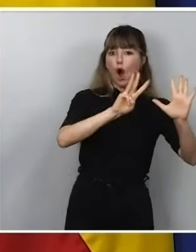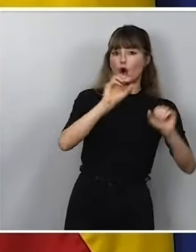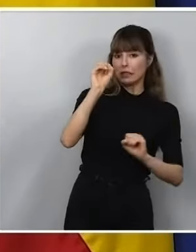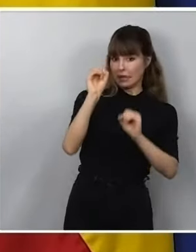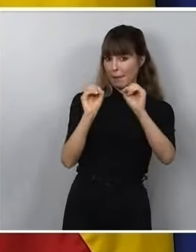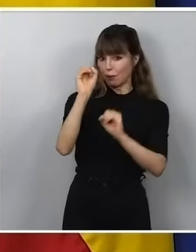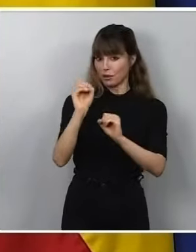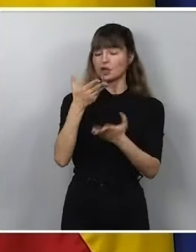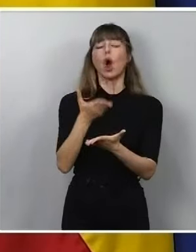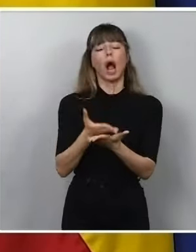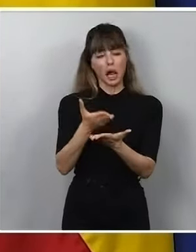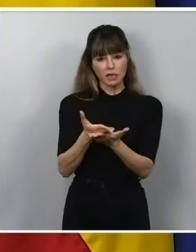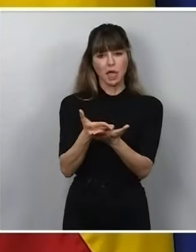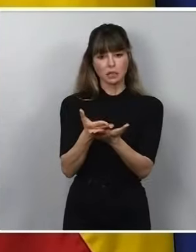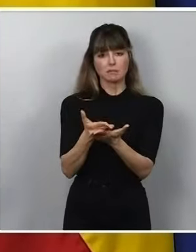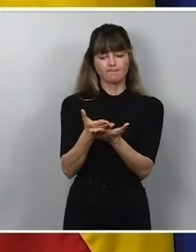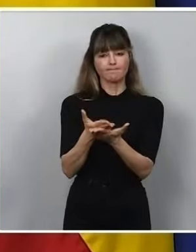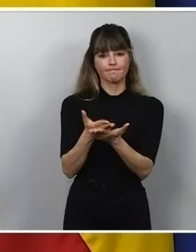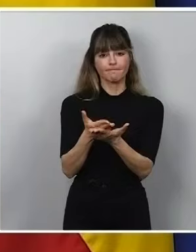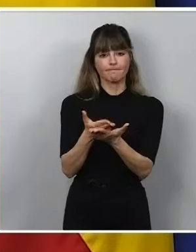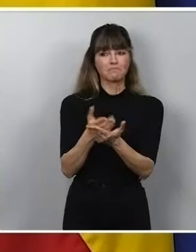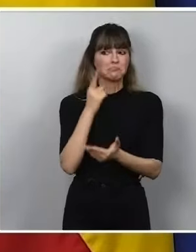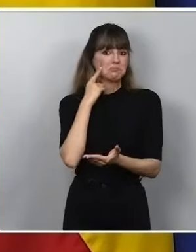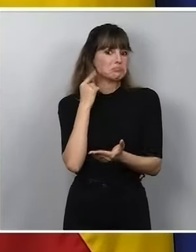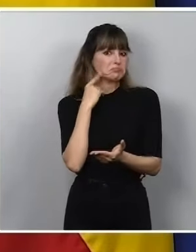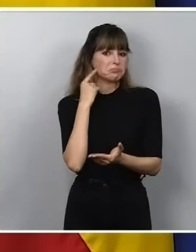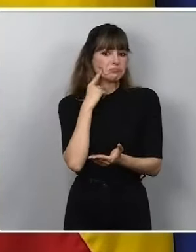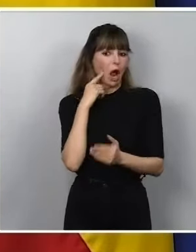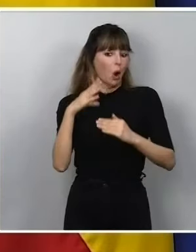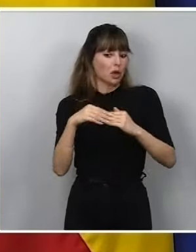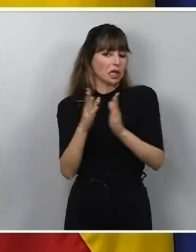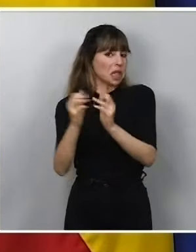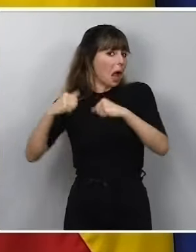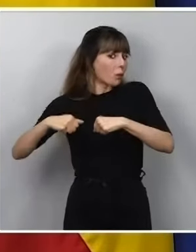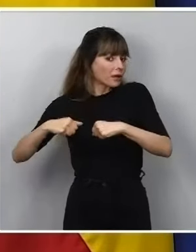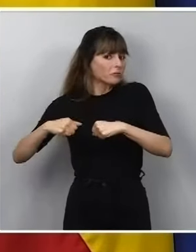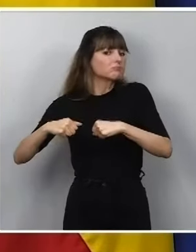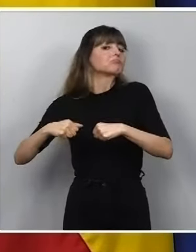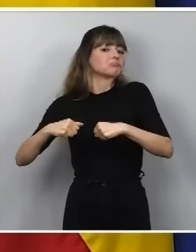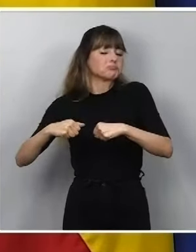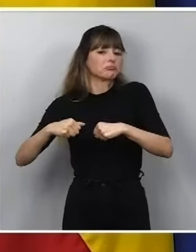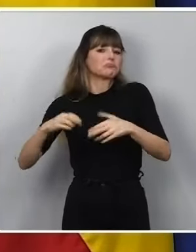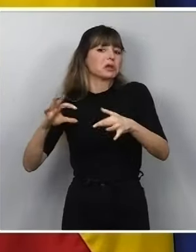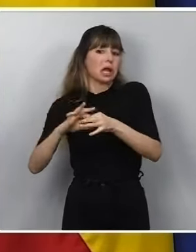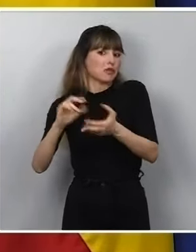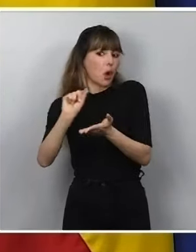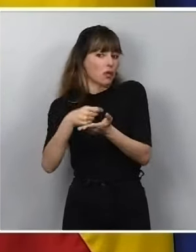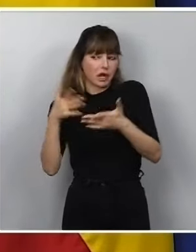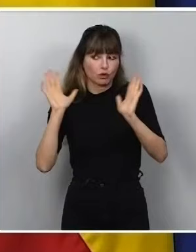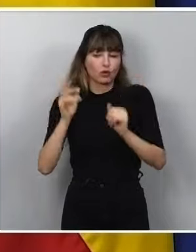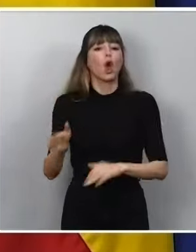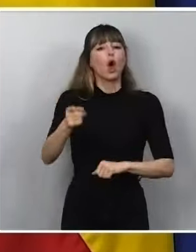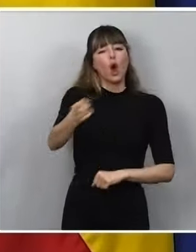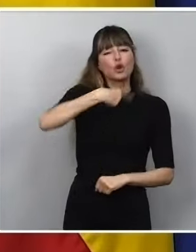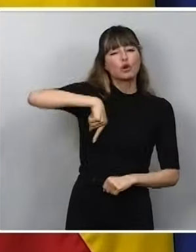las garantías son las que el banco acuerde con el cliente en su relación contractual. Nosotros venimos a dar